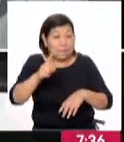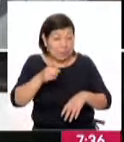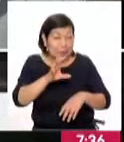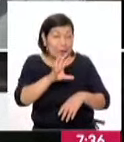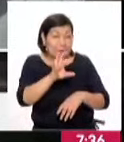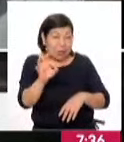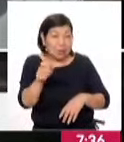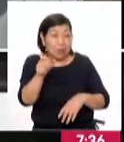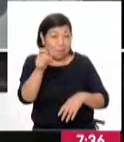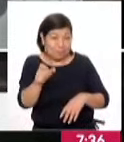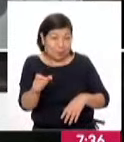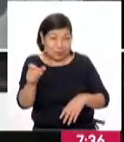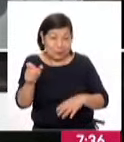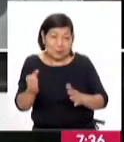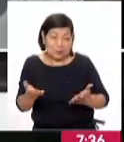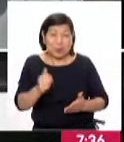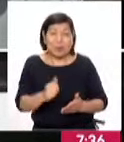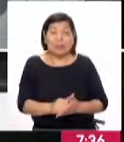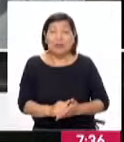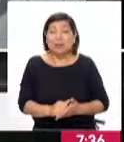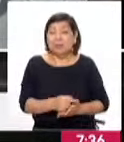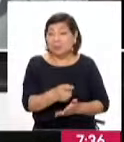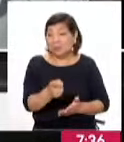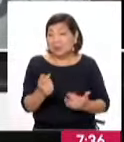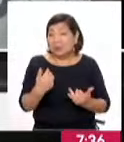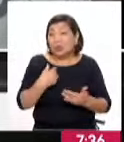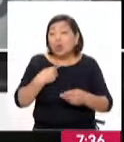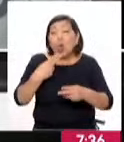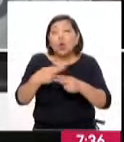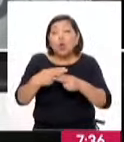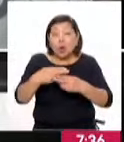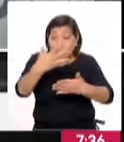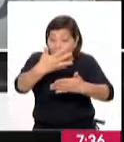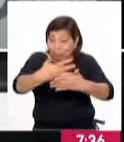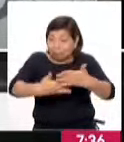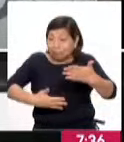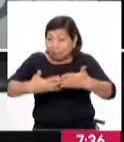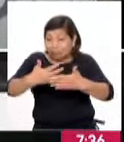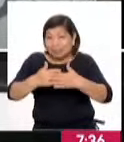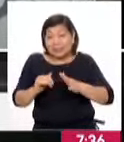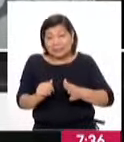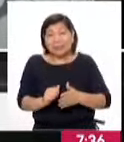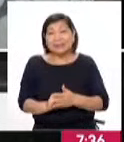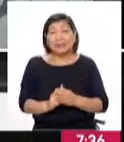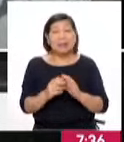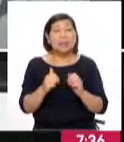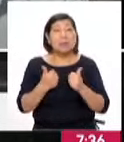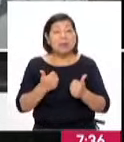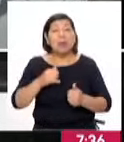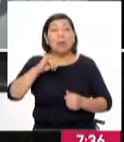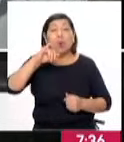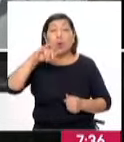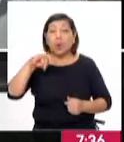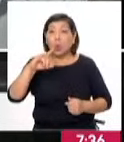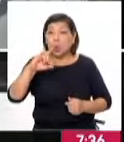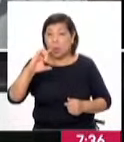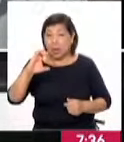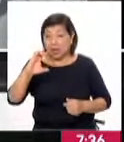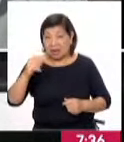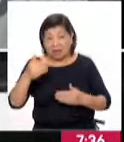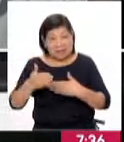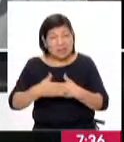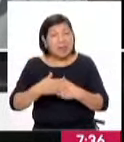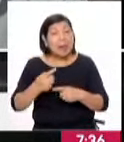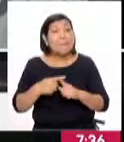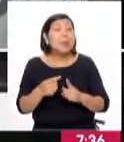personas que seguramente ustedes tienen los registros de los beneficiarios que viven en Juliaca y en las zonas cercanas.